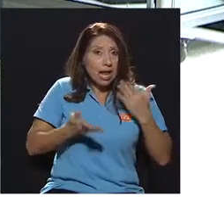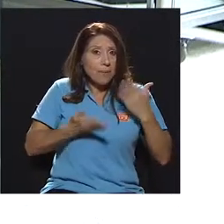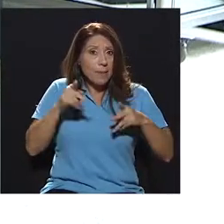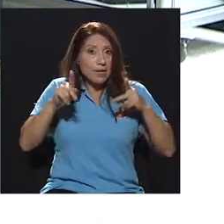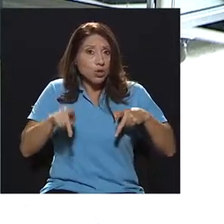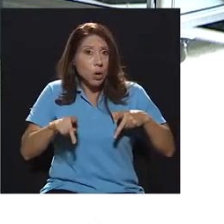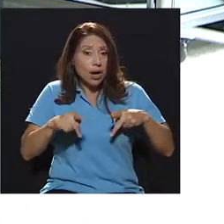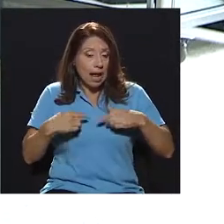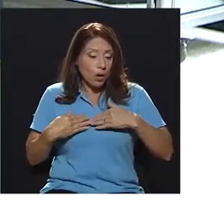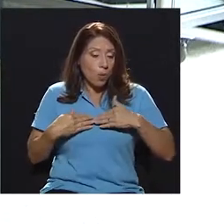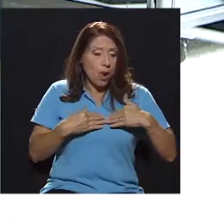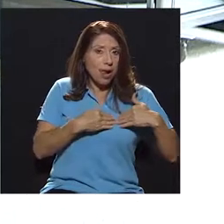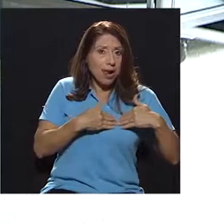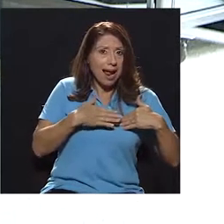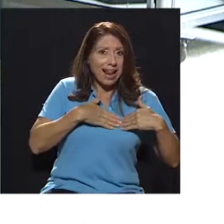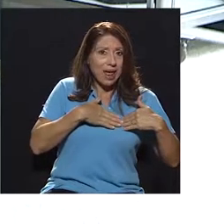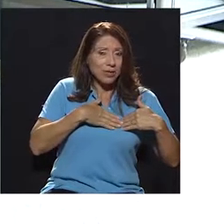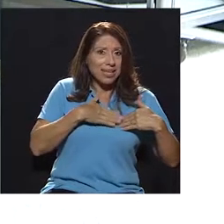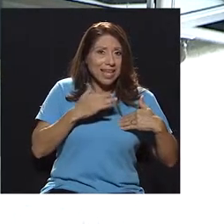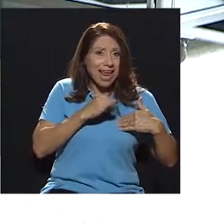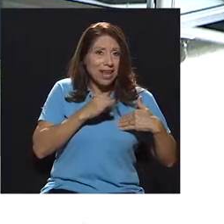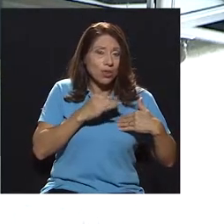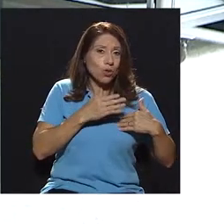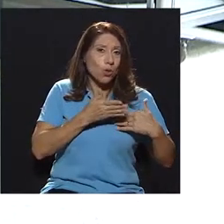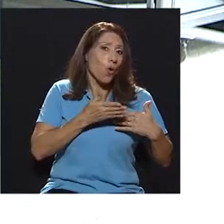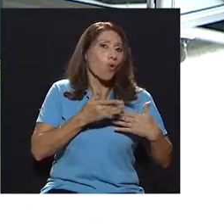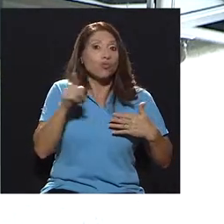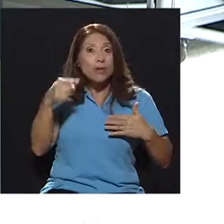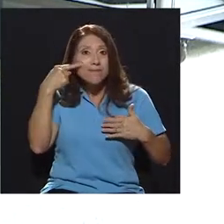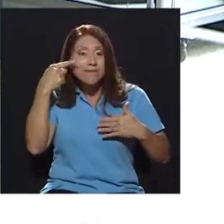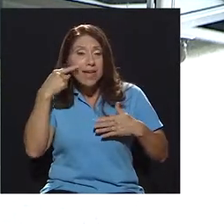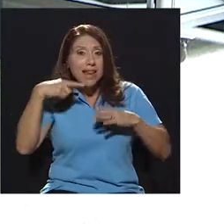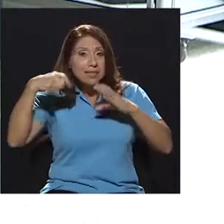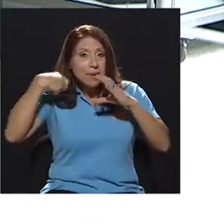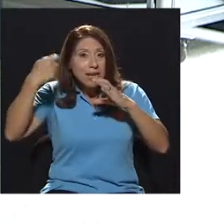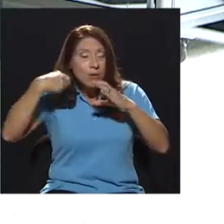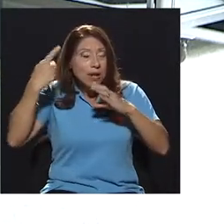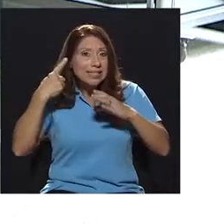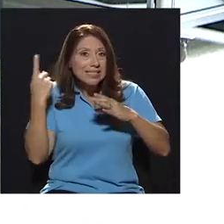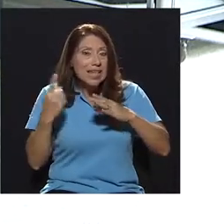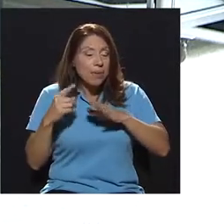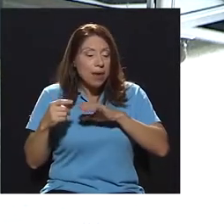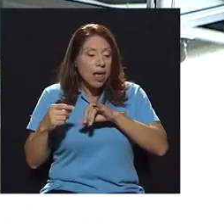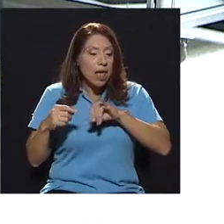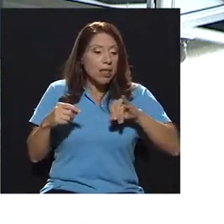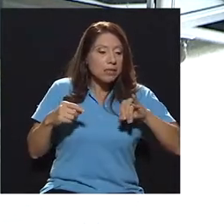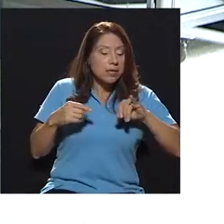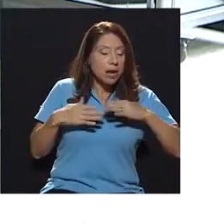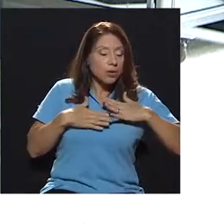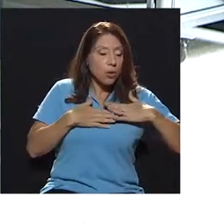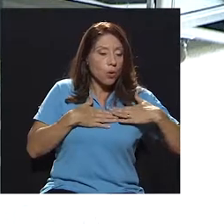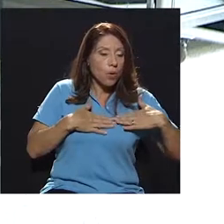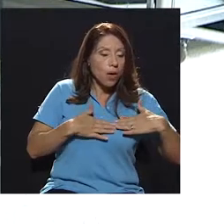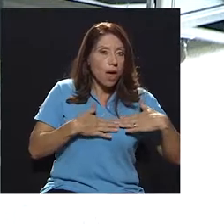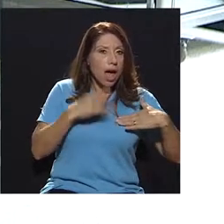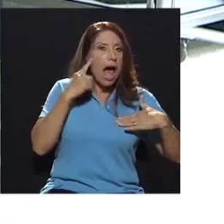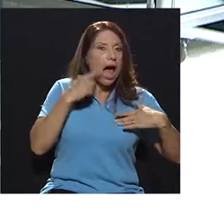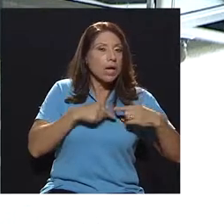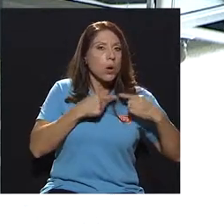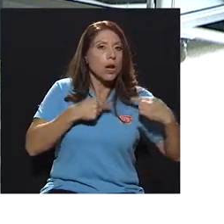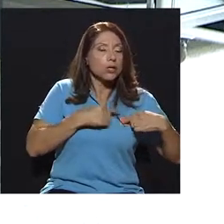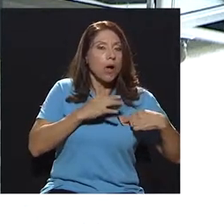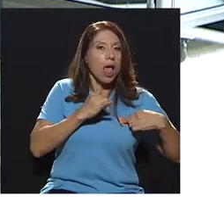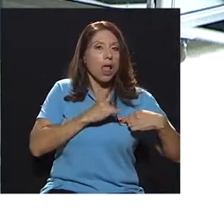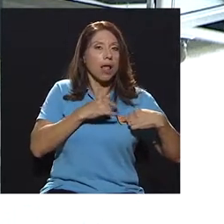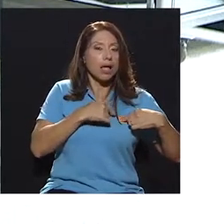erróneamente la tendencia a poner la mano, incluso en las películas vos lo ves, que se ponen en el lado izquierdo y crean el imaginario de las